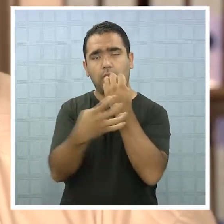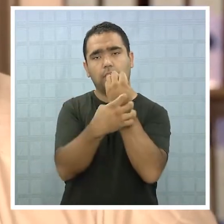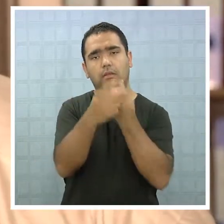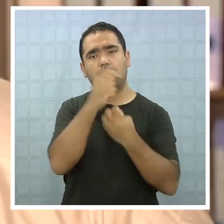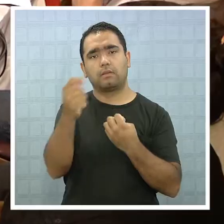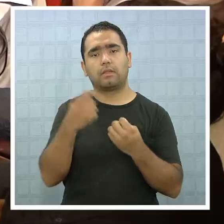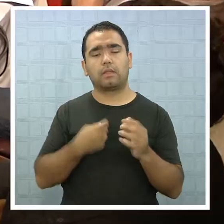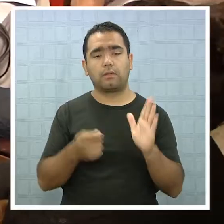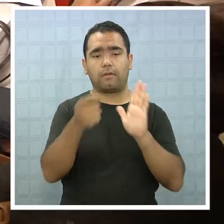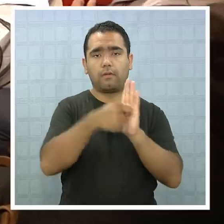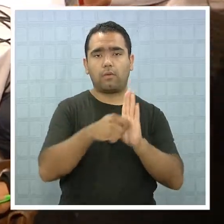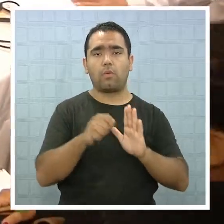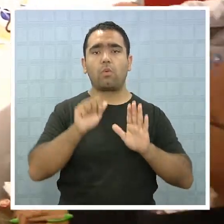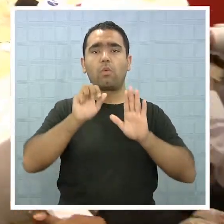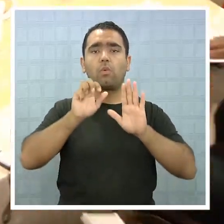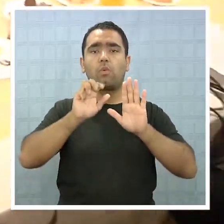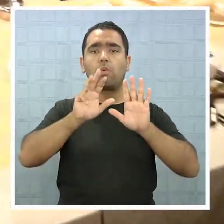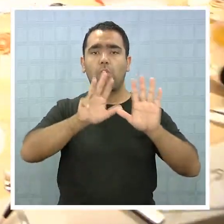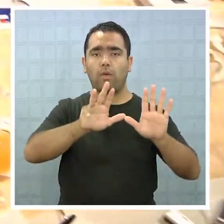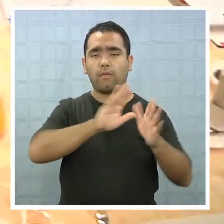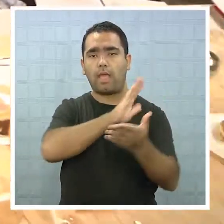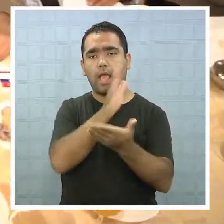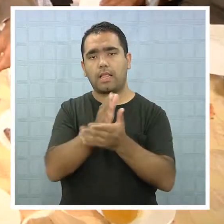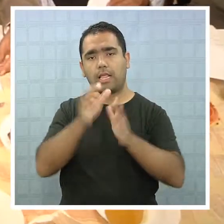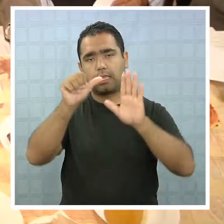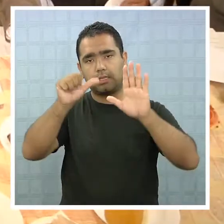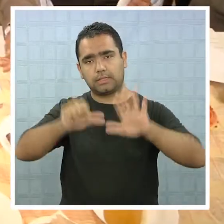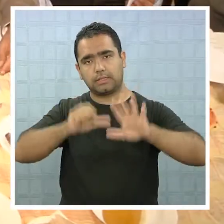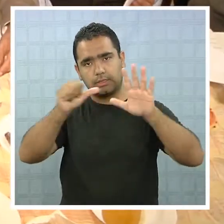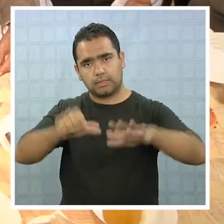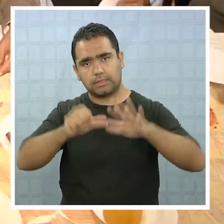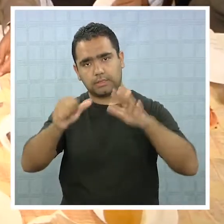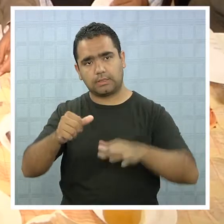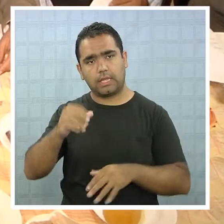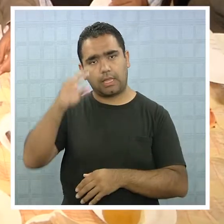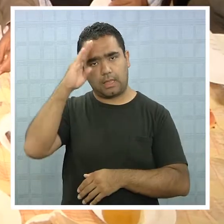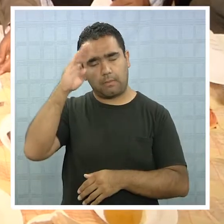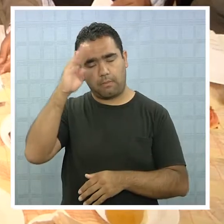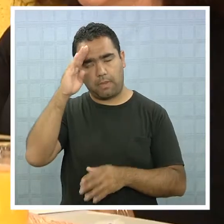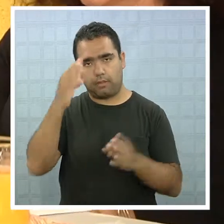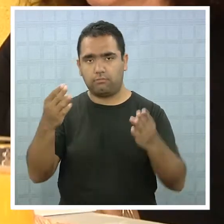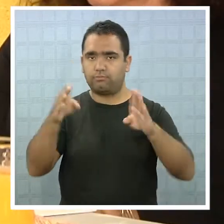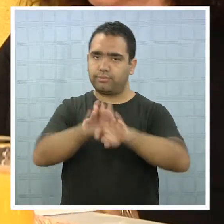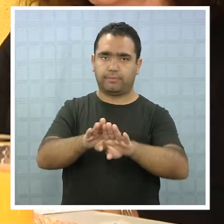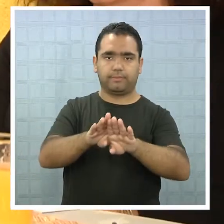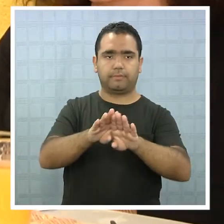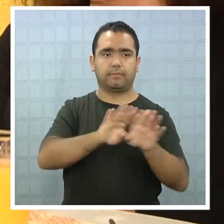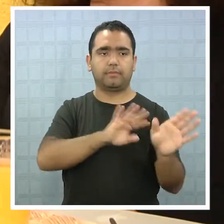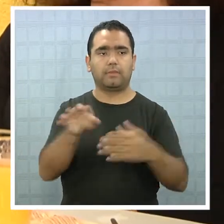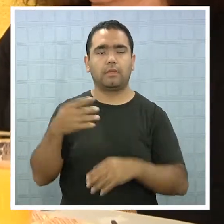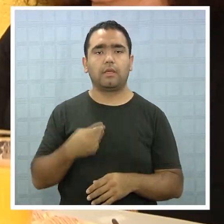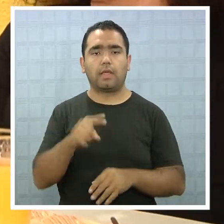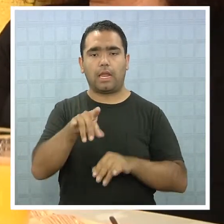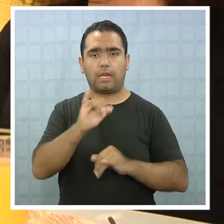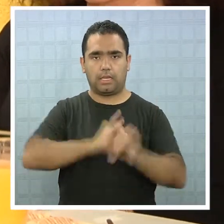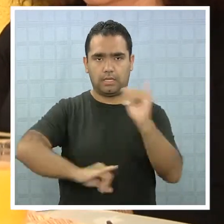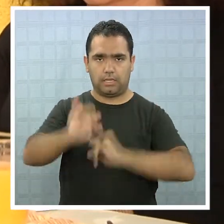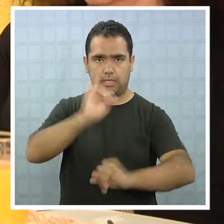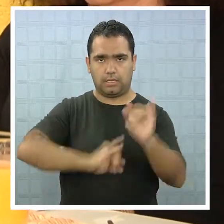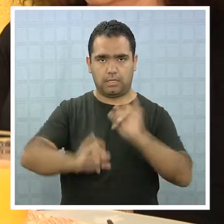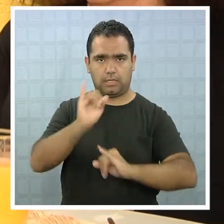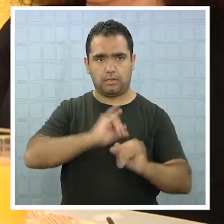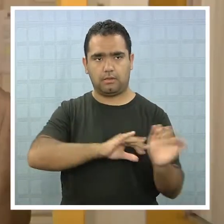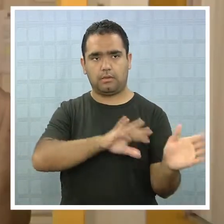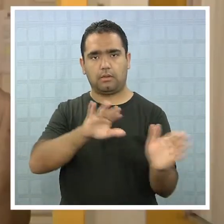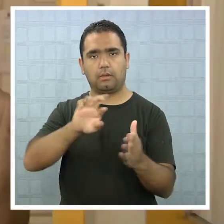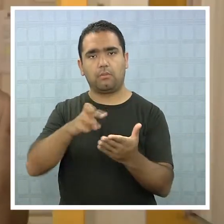tiene plazo de cierre el 9 y 16 de mayo para proyectos presentados en papel o vía online. Este es un fondo